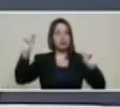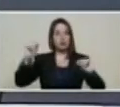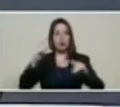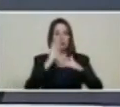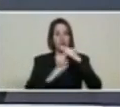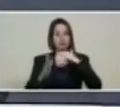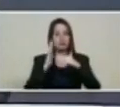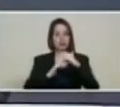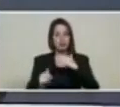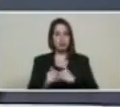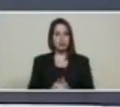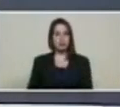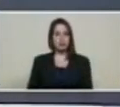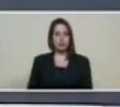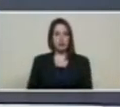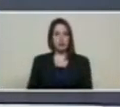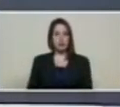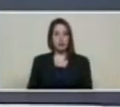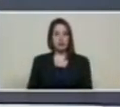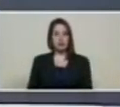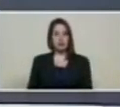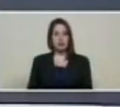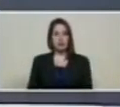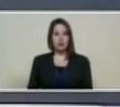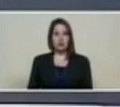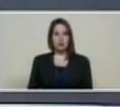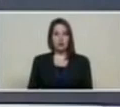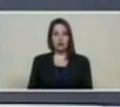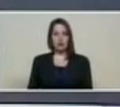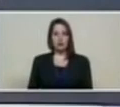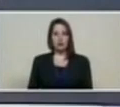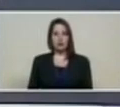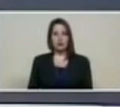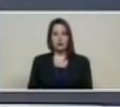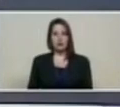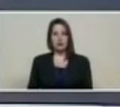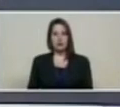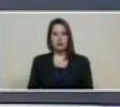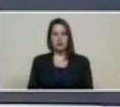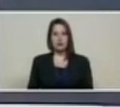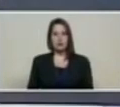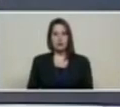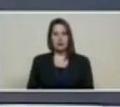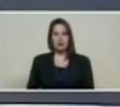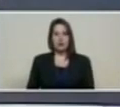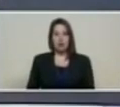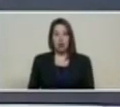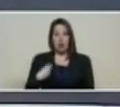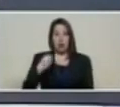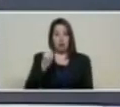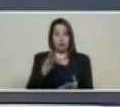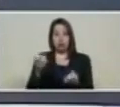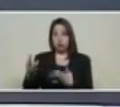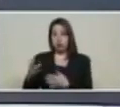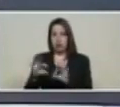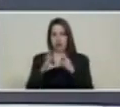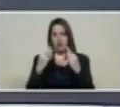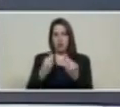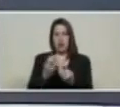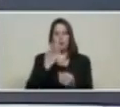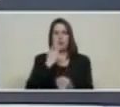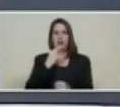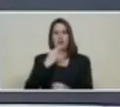se mete sencillamente compra el petro y se lo envía a su familia desde cualquier lugar que usted viva desde Miami